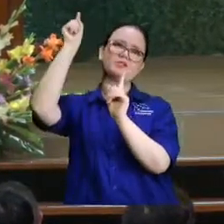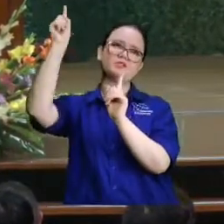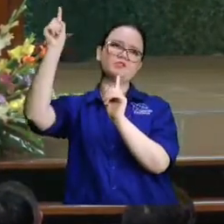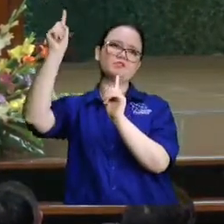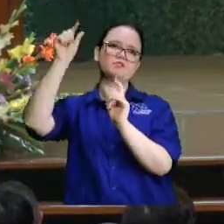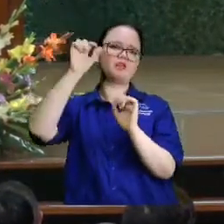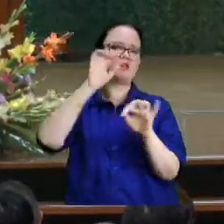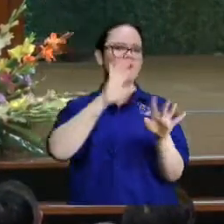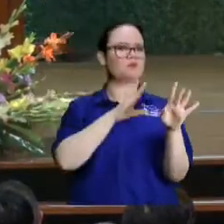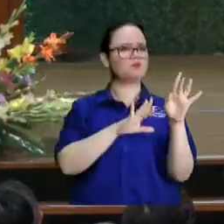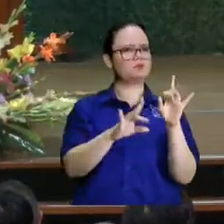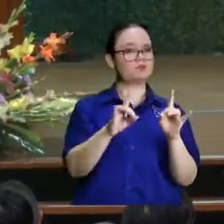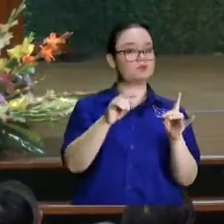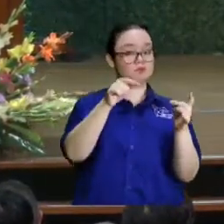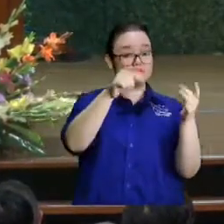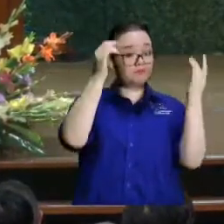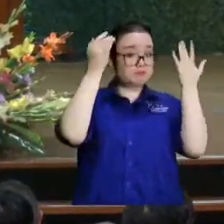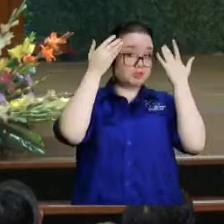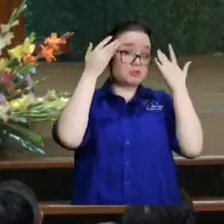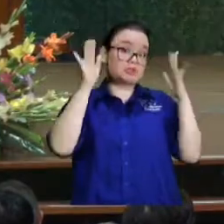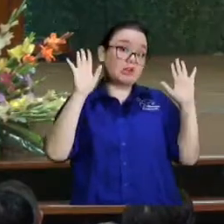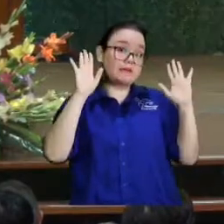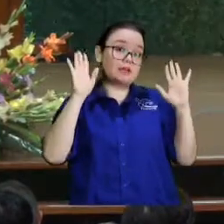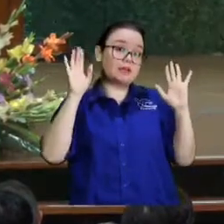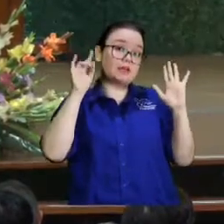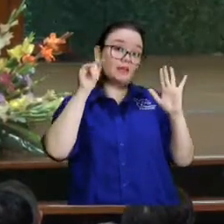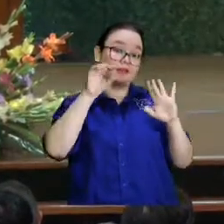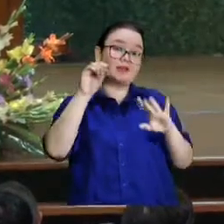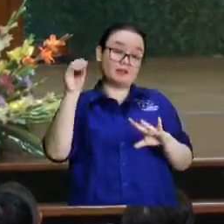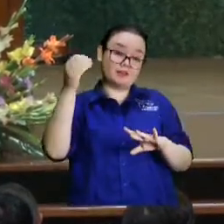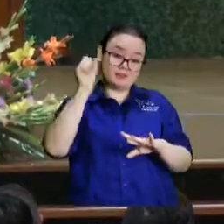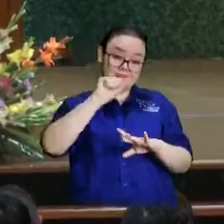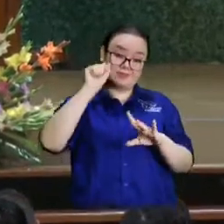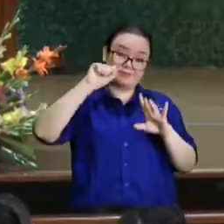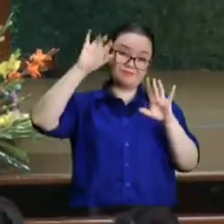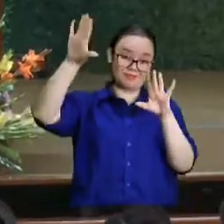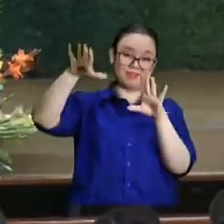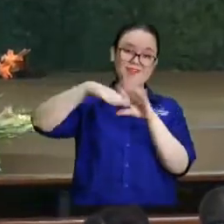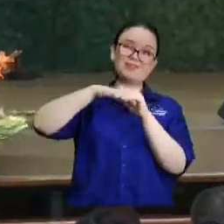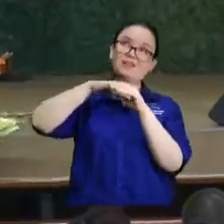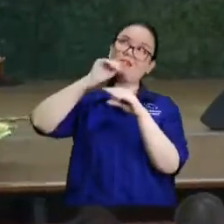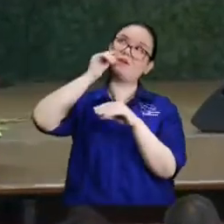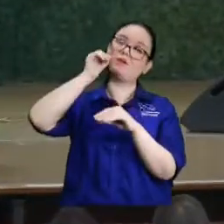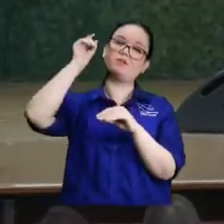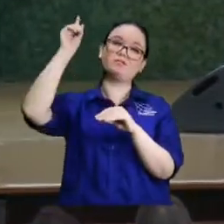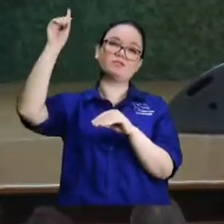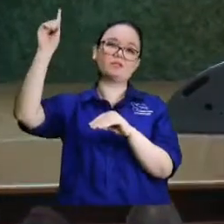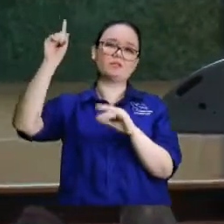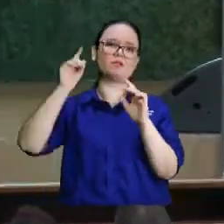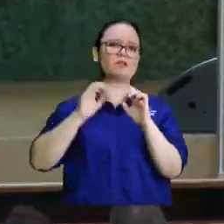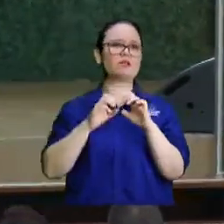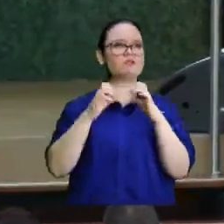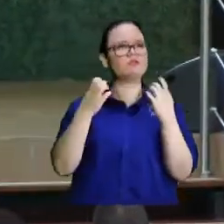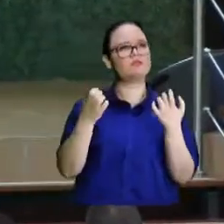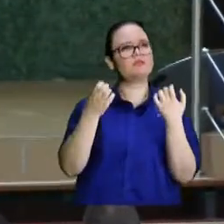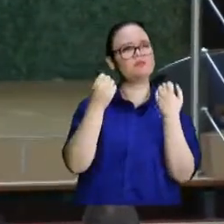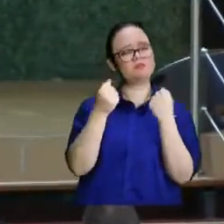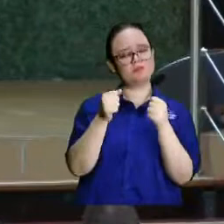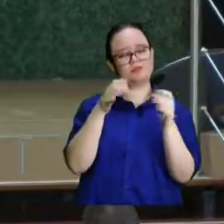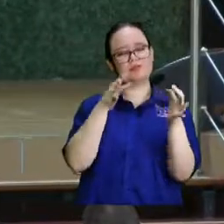Algunos ni siquiera saben que se van a casar, fíjese usted. Y entonces, por eso es que hemos estado haciendo la diferencia